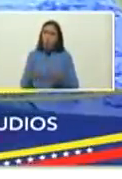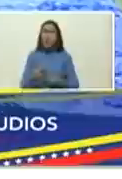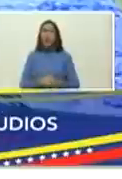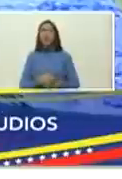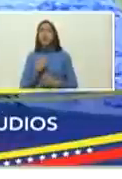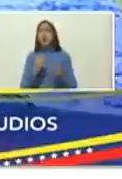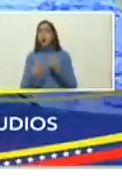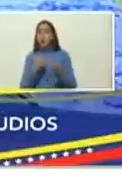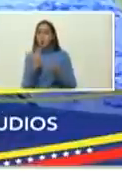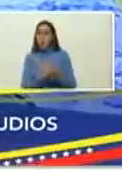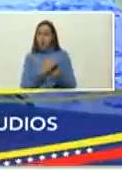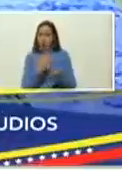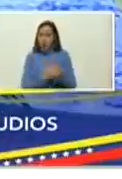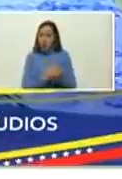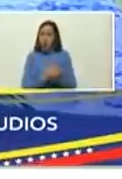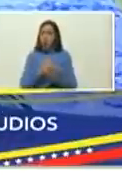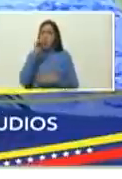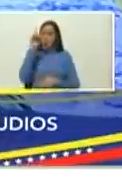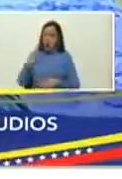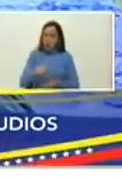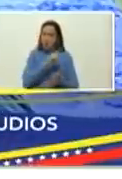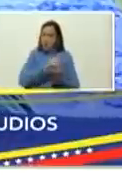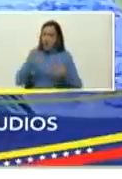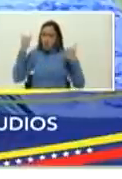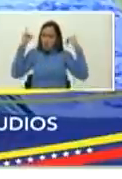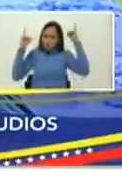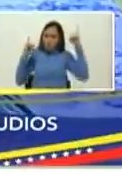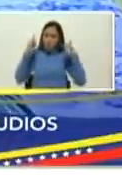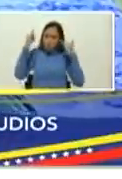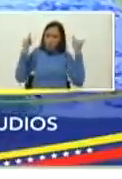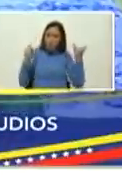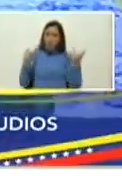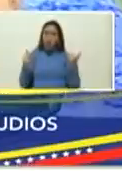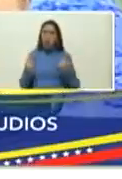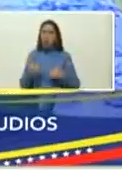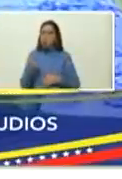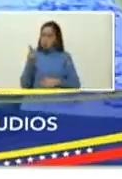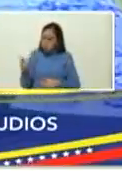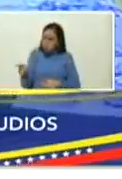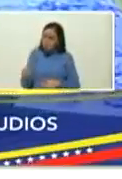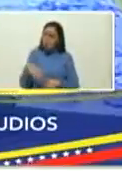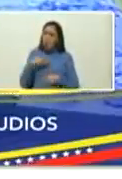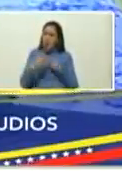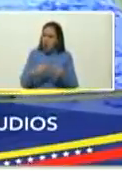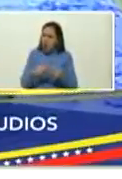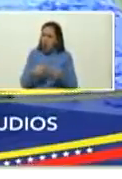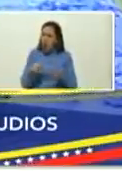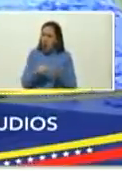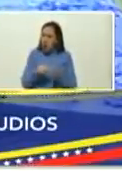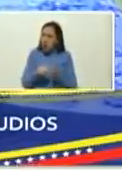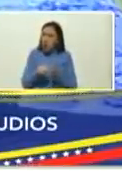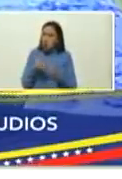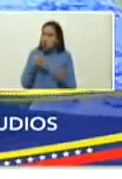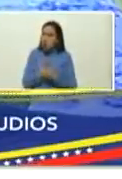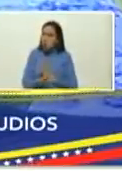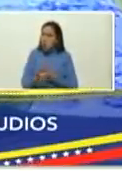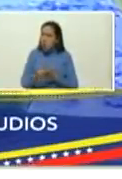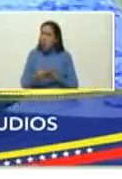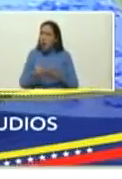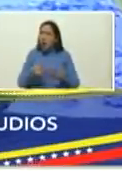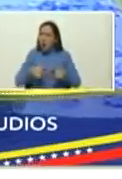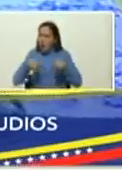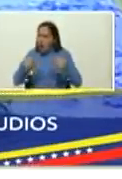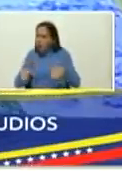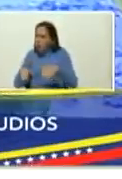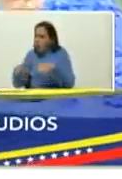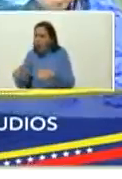internacional del libro el festival mundial de la poesía tú logras ubicar estos premios